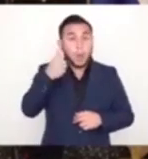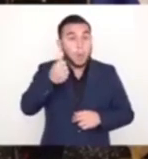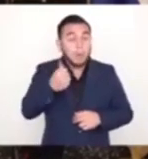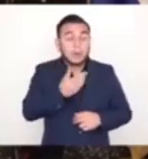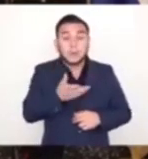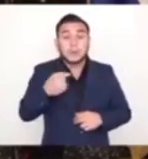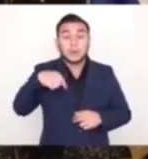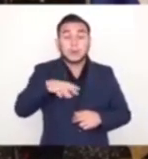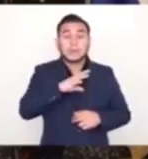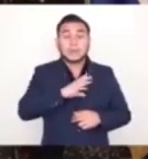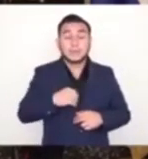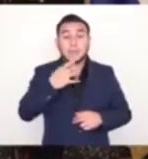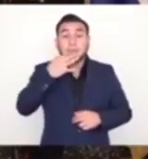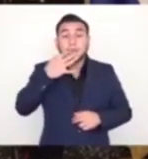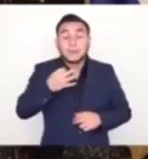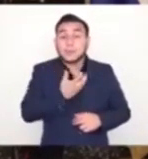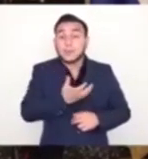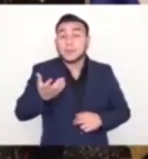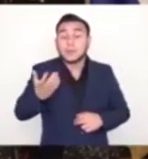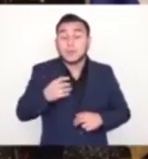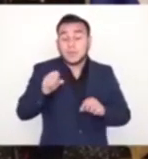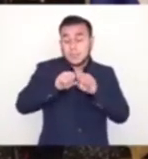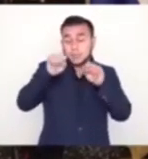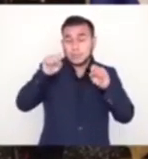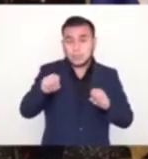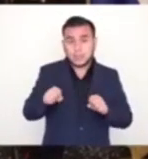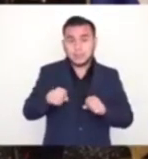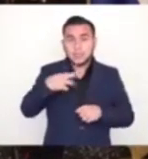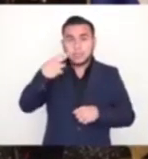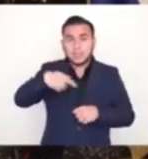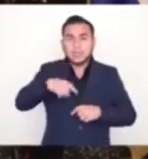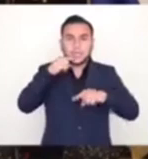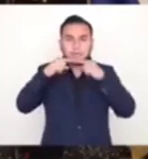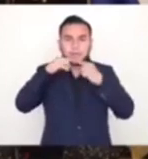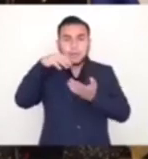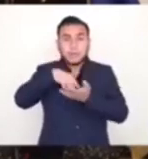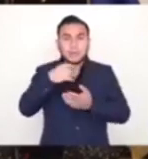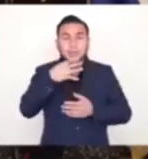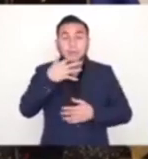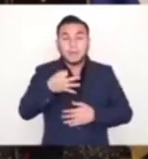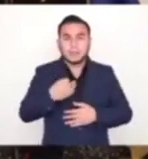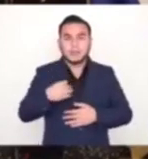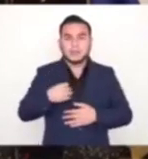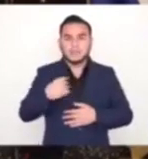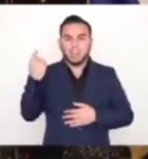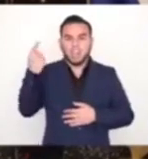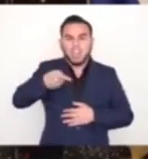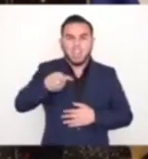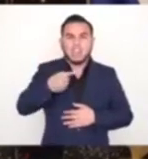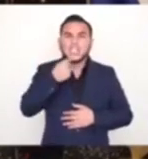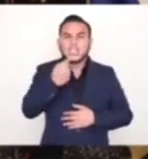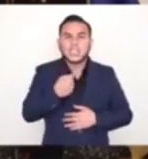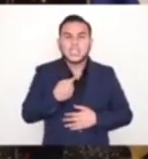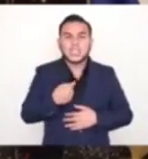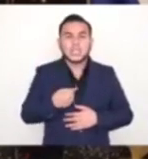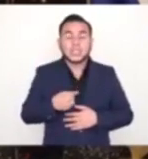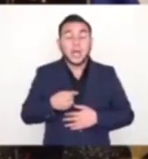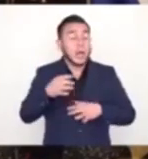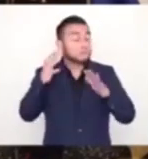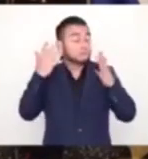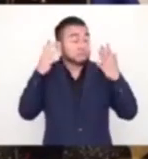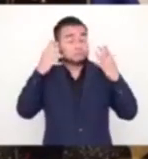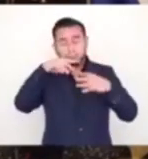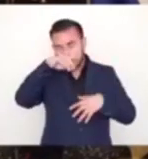Y aquí en El Salvador, donde hay un sistema democrático real, aquí es dictadura, ¿verdad? Lo malo, dictadura salvadoreña, y aplaudamos la